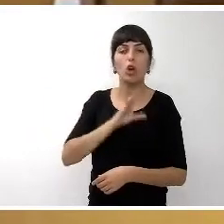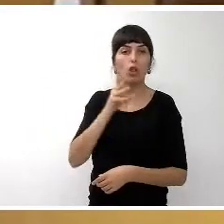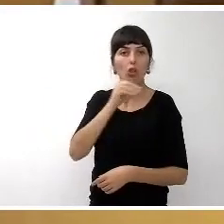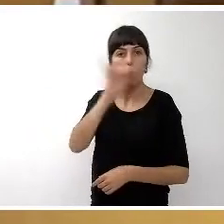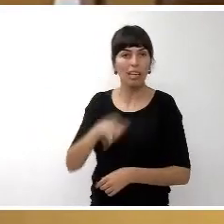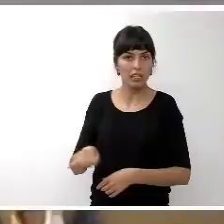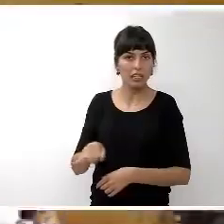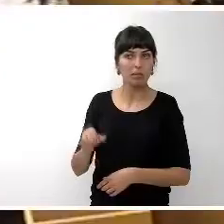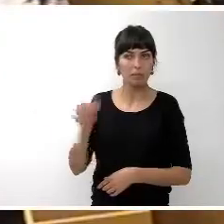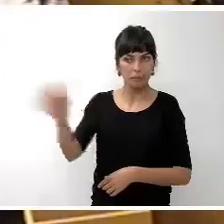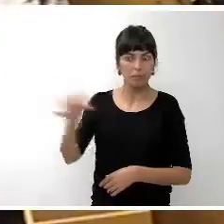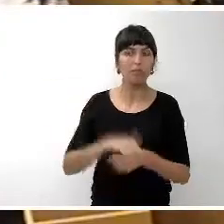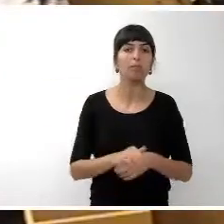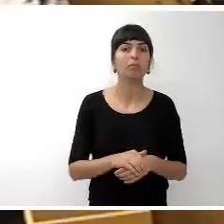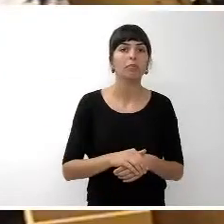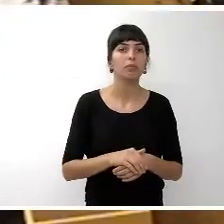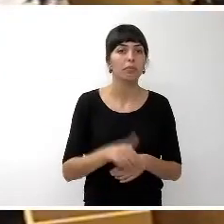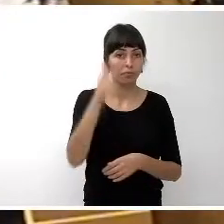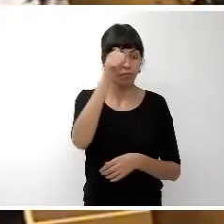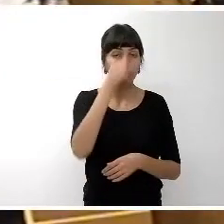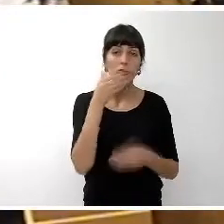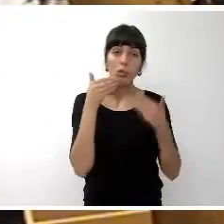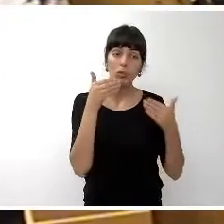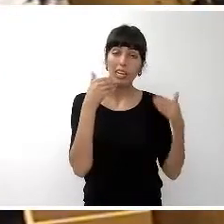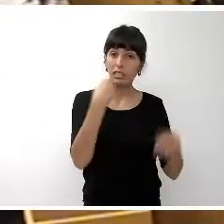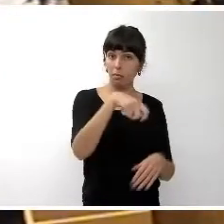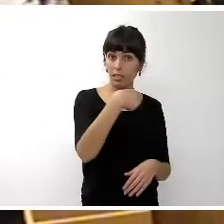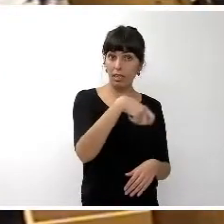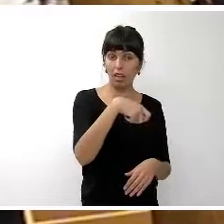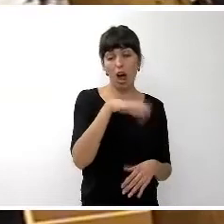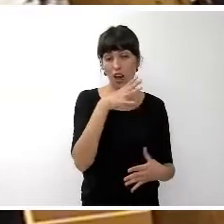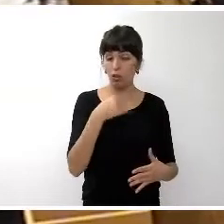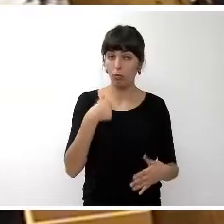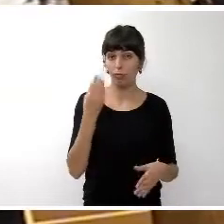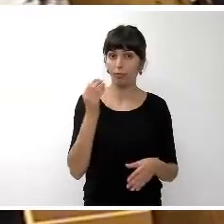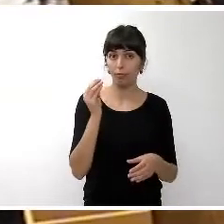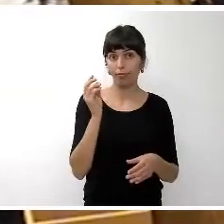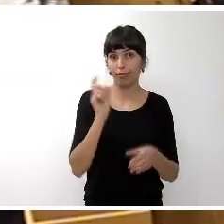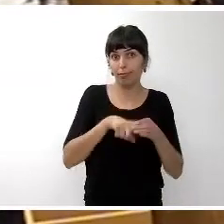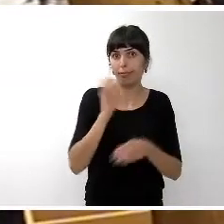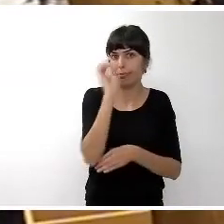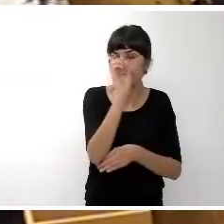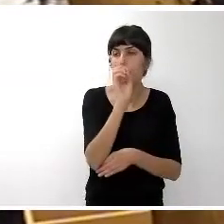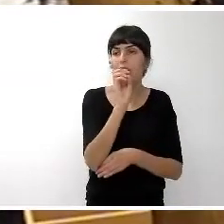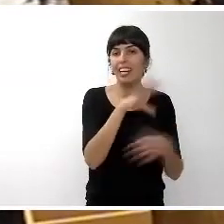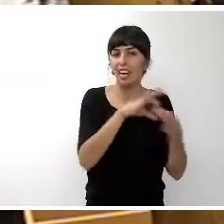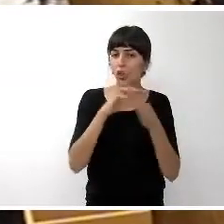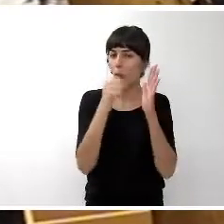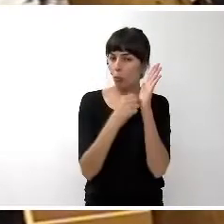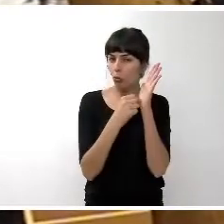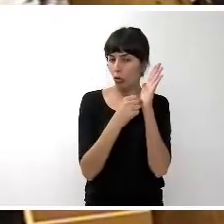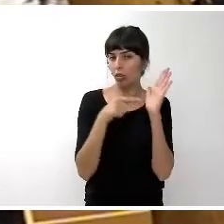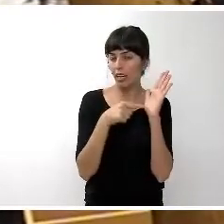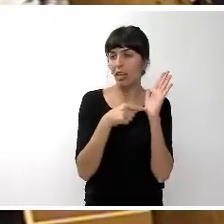Muchas gracias, presidente. En esta ocasión intervengo en referencia a este punto y al resto, a todos los que hacen